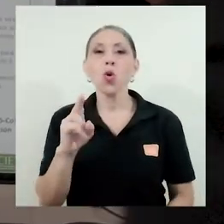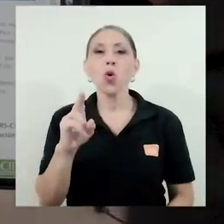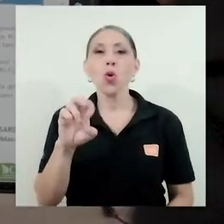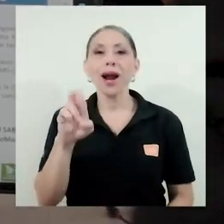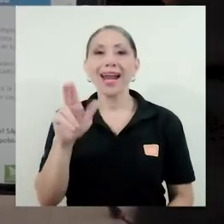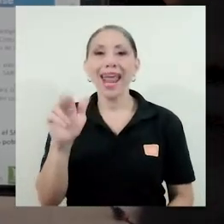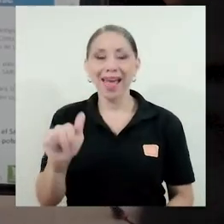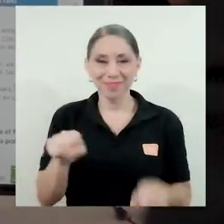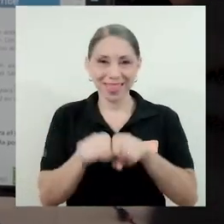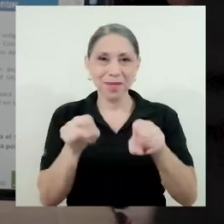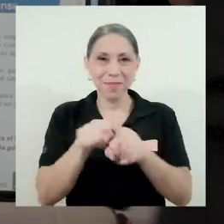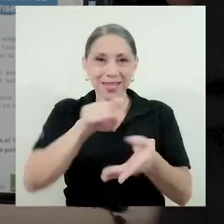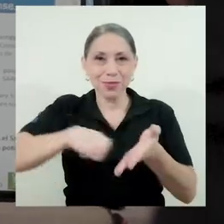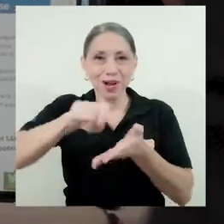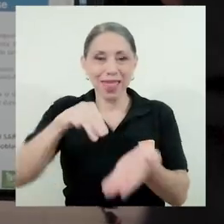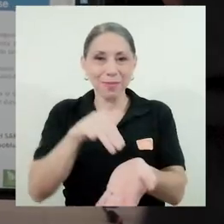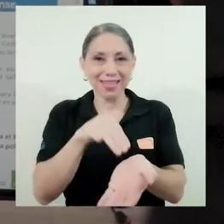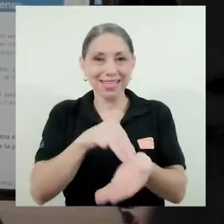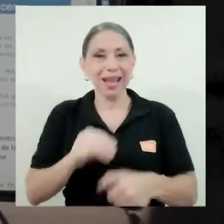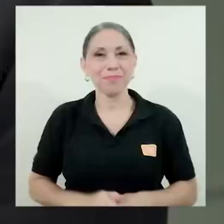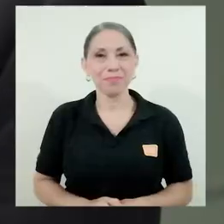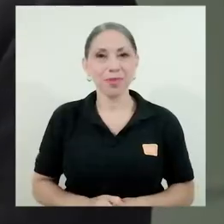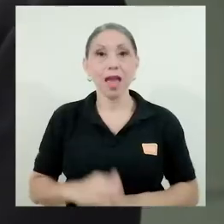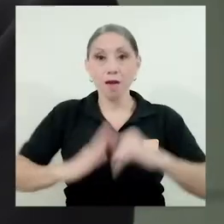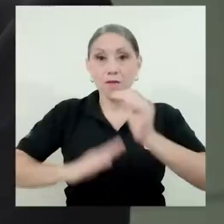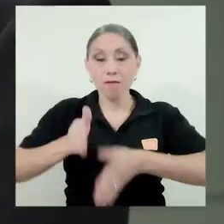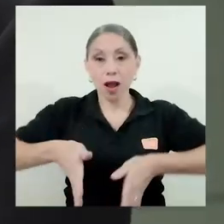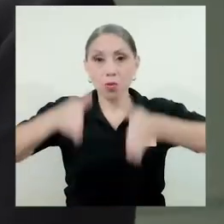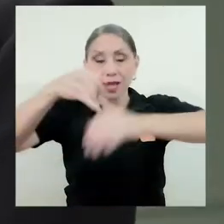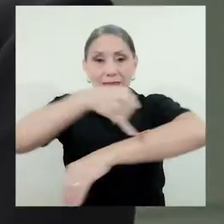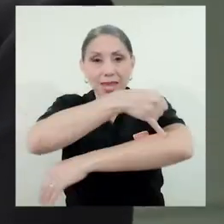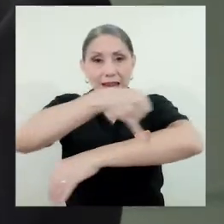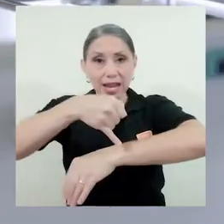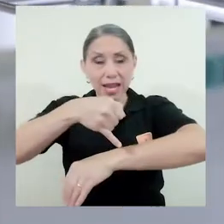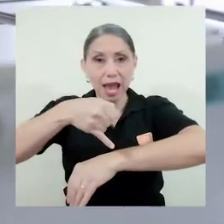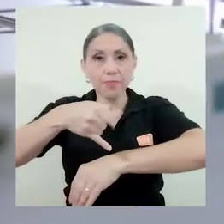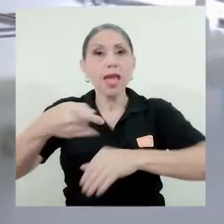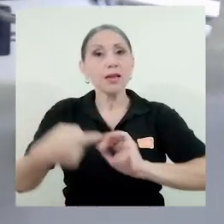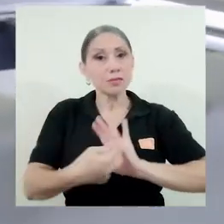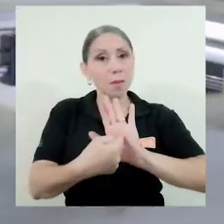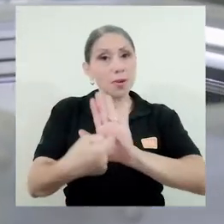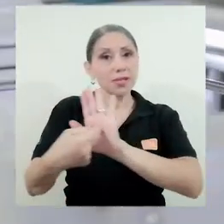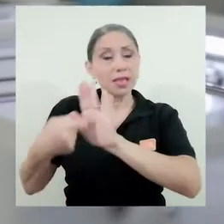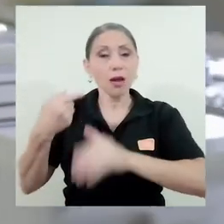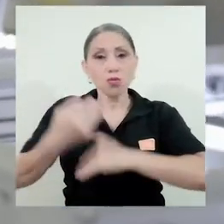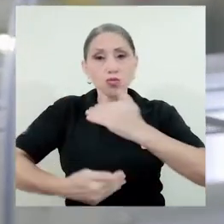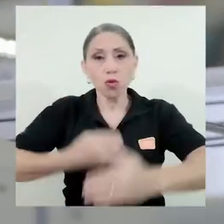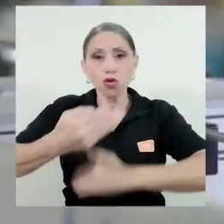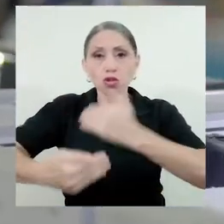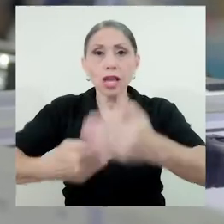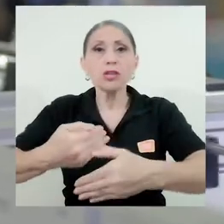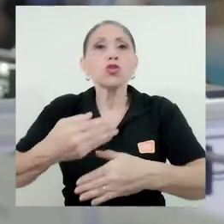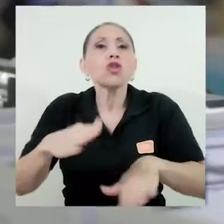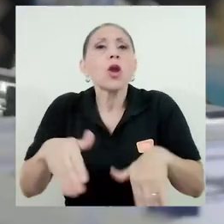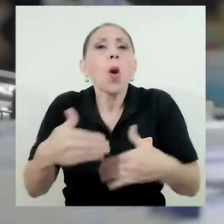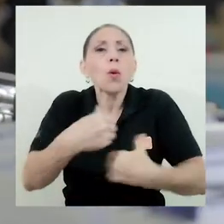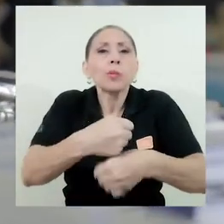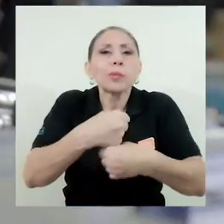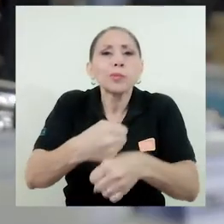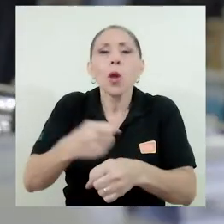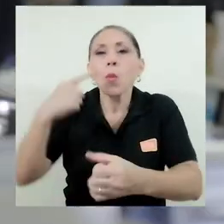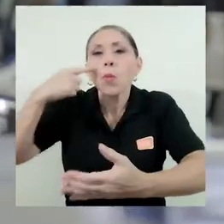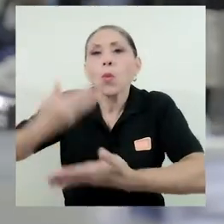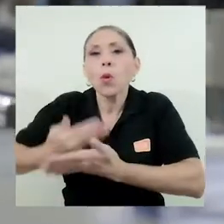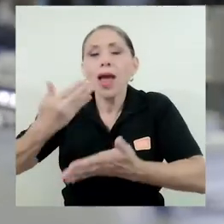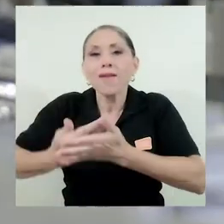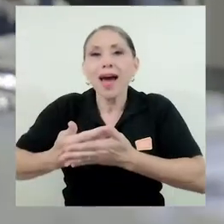Ucrea y la Escuela de Medicina. En la Facultad de Ingeniería se presentaron los procesos de elaboración y prueba